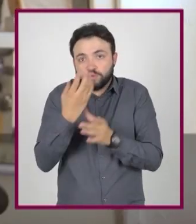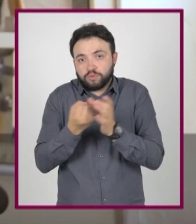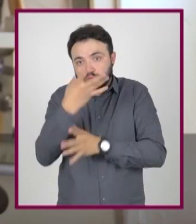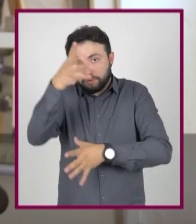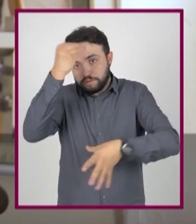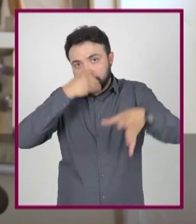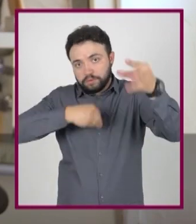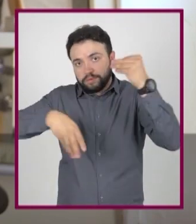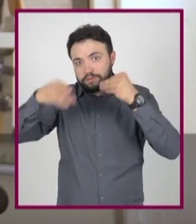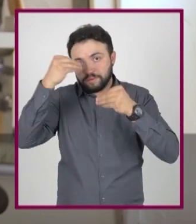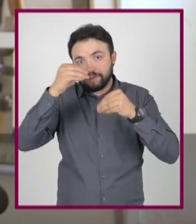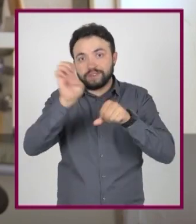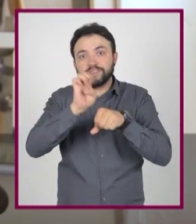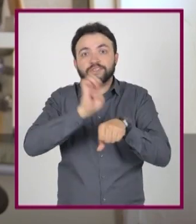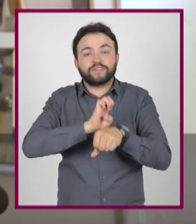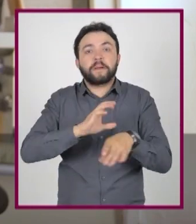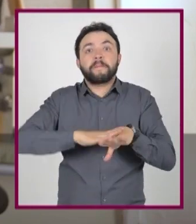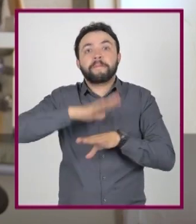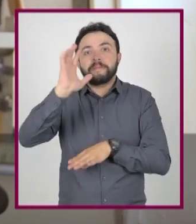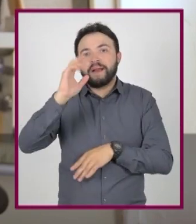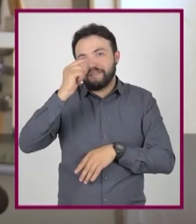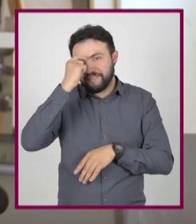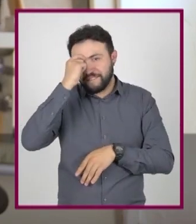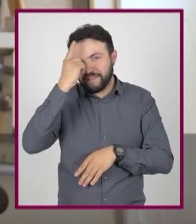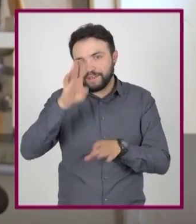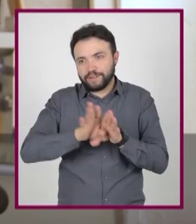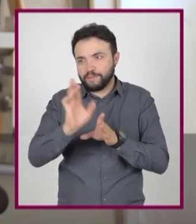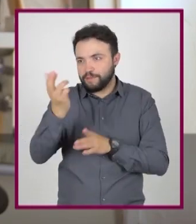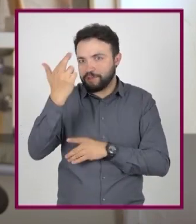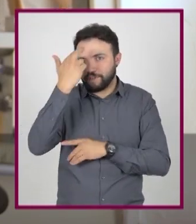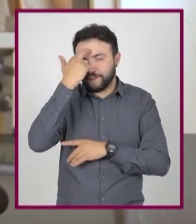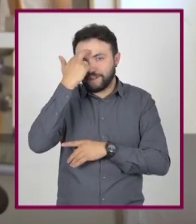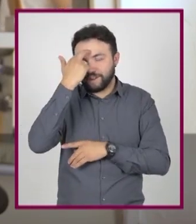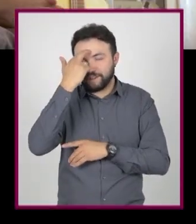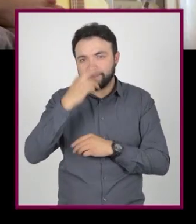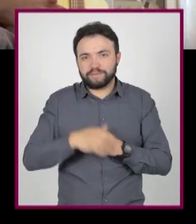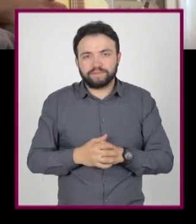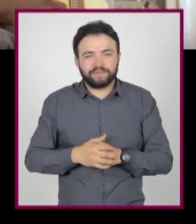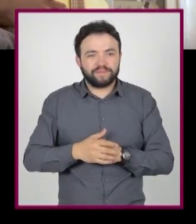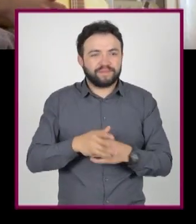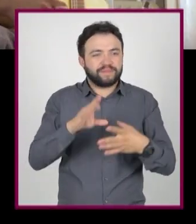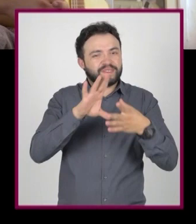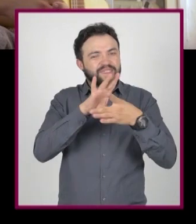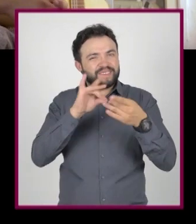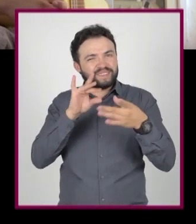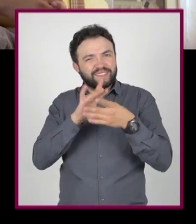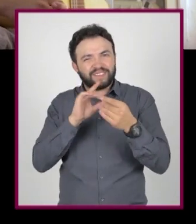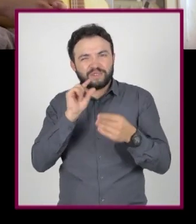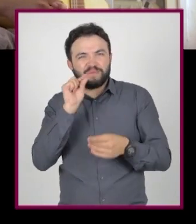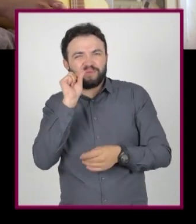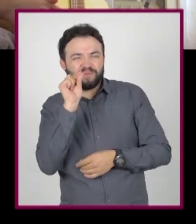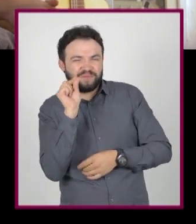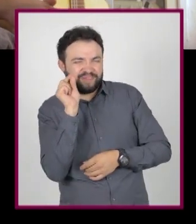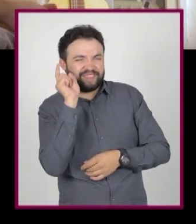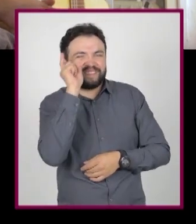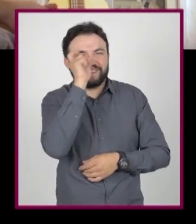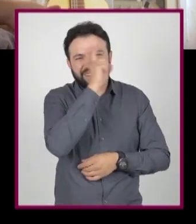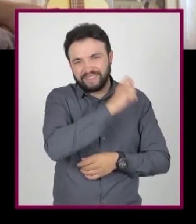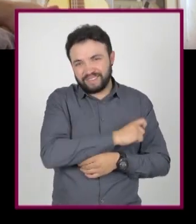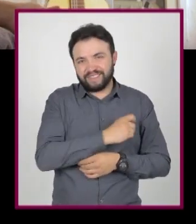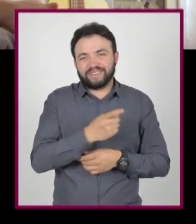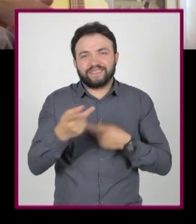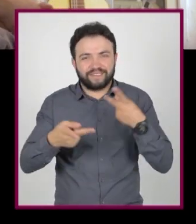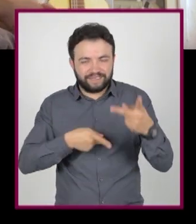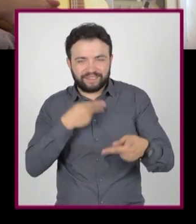de tu nuevo aprendizaje y por lo tanto más fácil de recordarlo en el futuro. La explicación suena más complicada de lo que de verdad